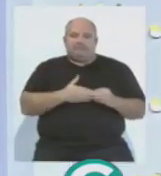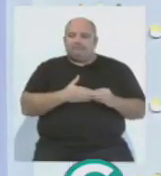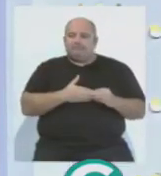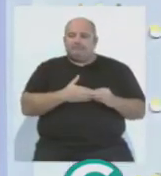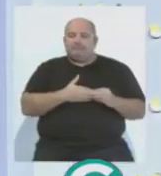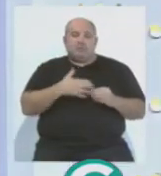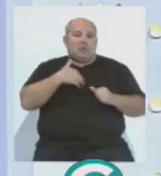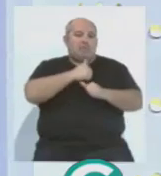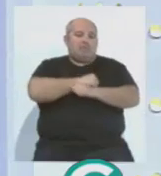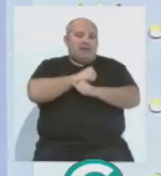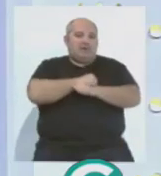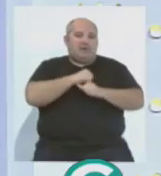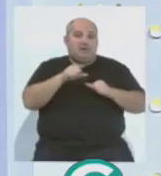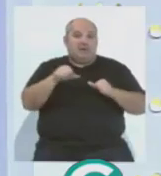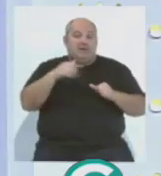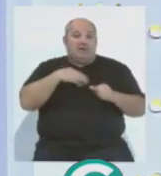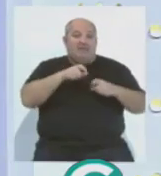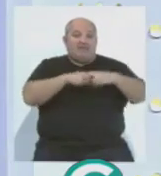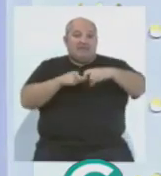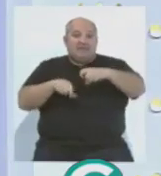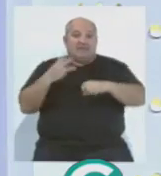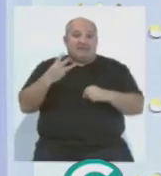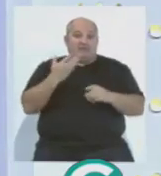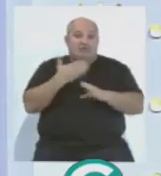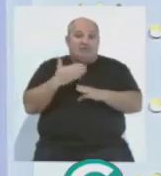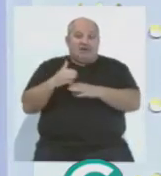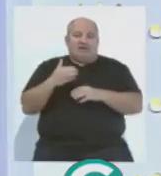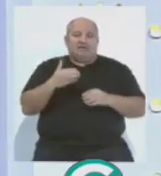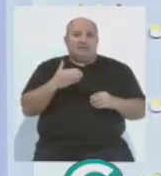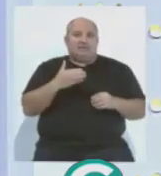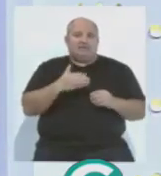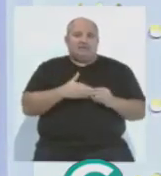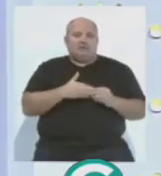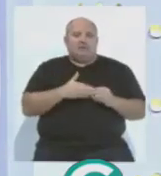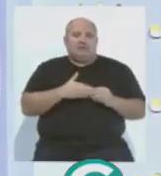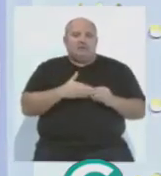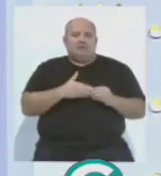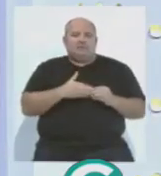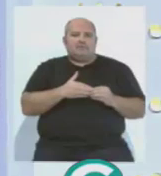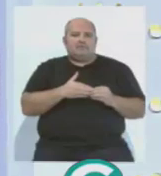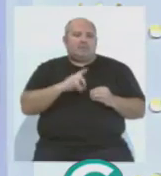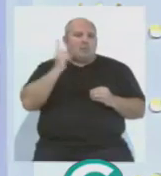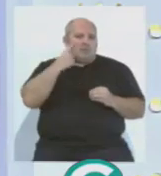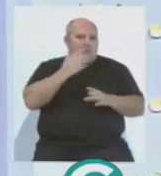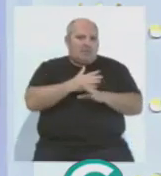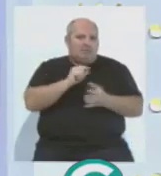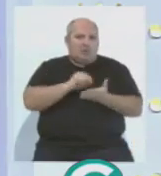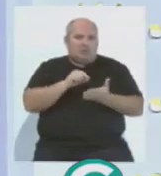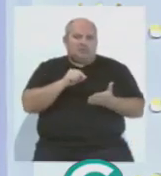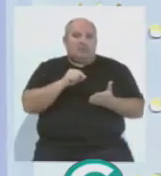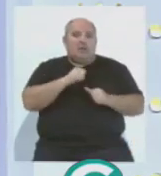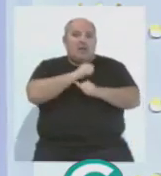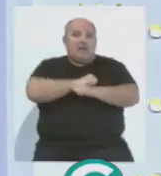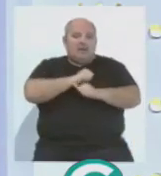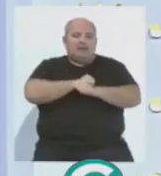Hombre, yo espero que esas fichas sean las que se encuentran jugadores y